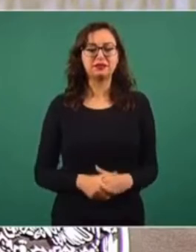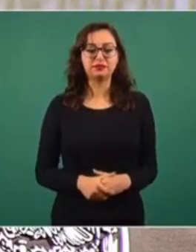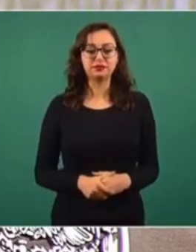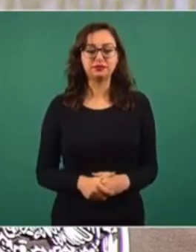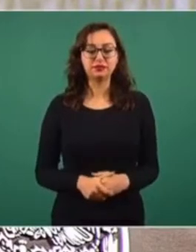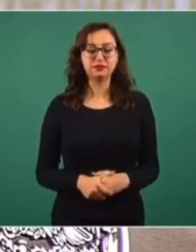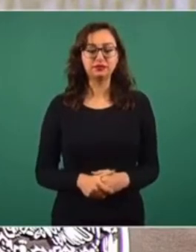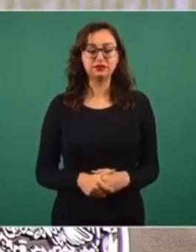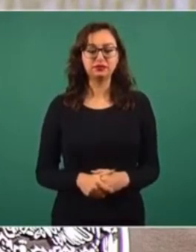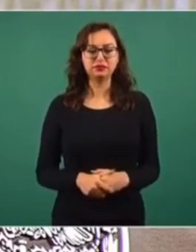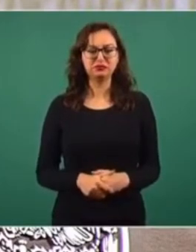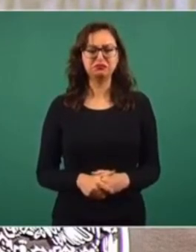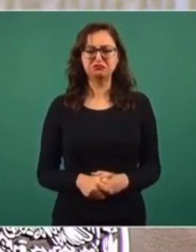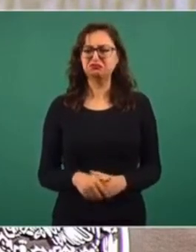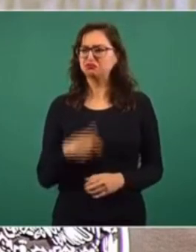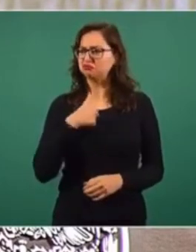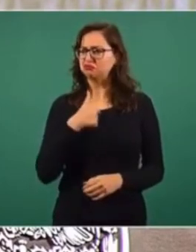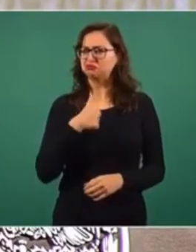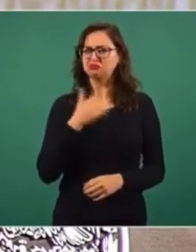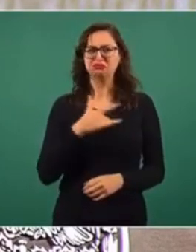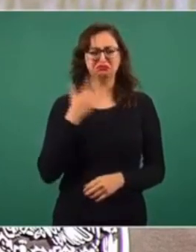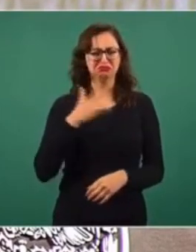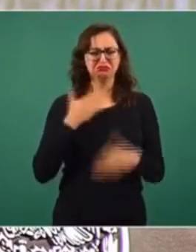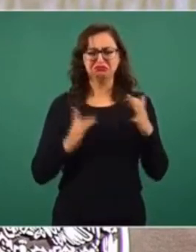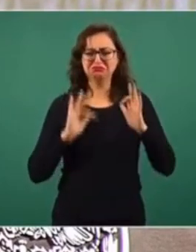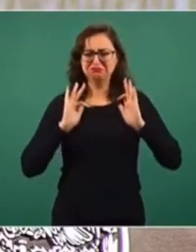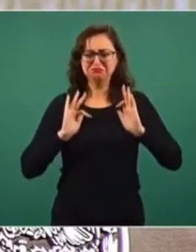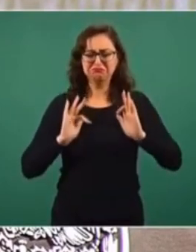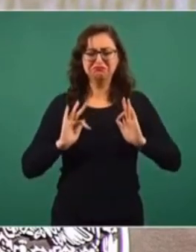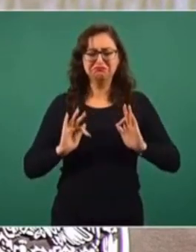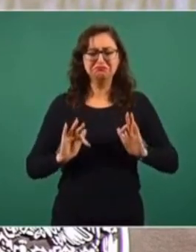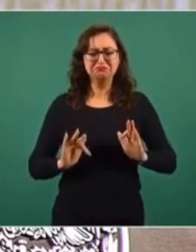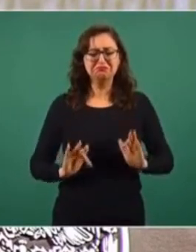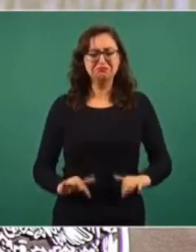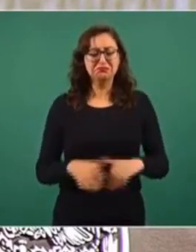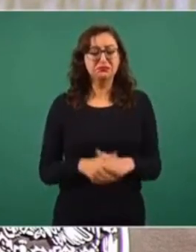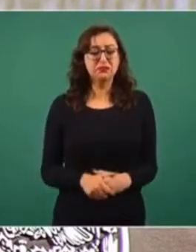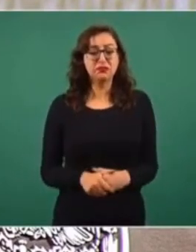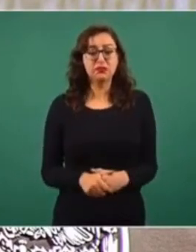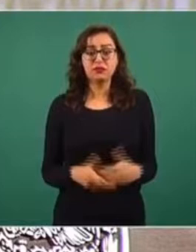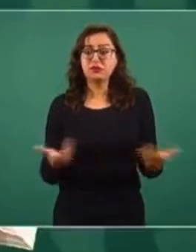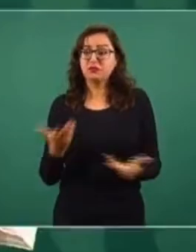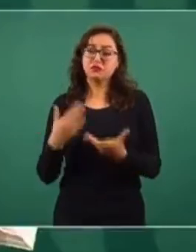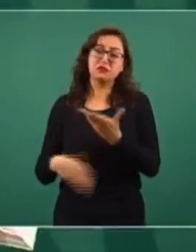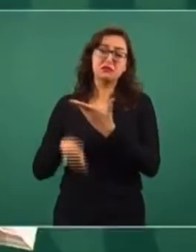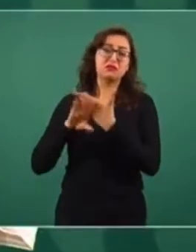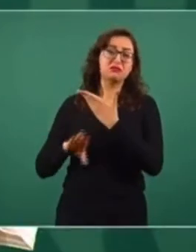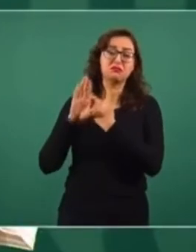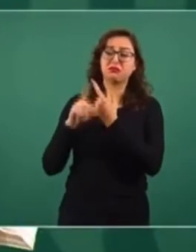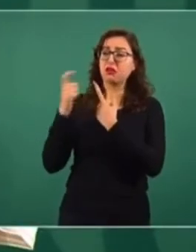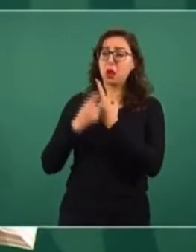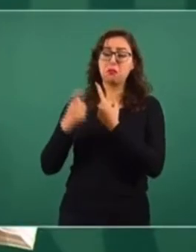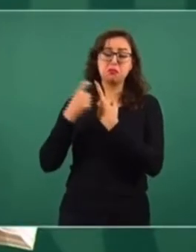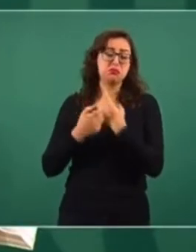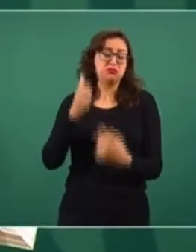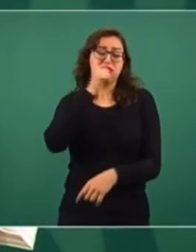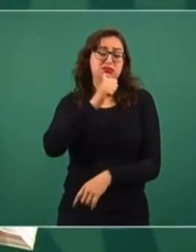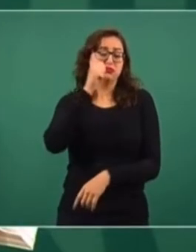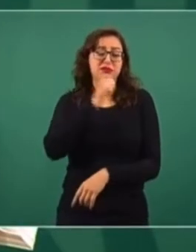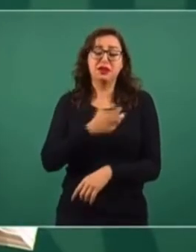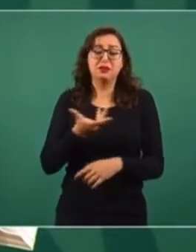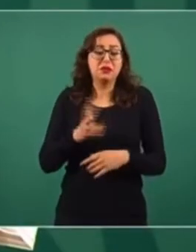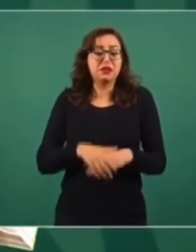que me he sentido muy cómoda en estas conferencias de prensa y bueno, las críticas siempre van a estar presentes y también,